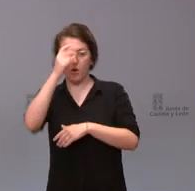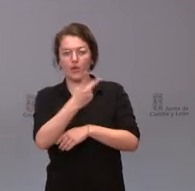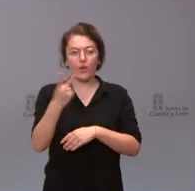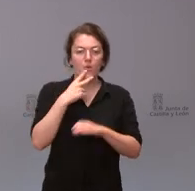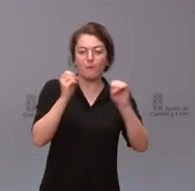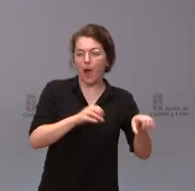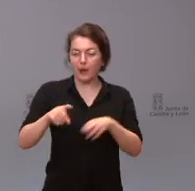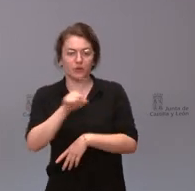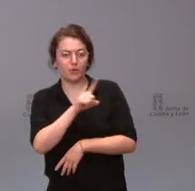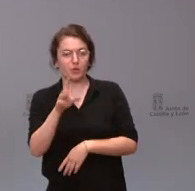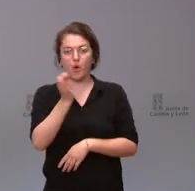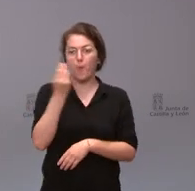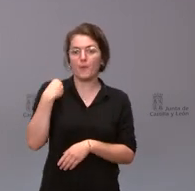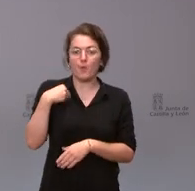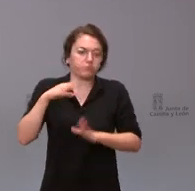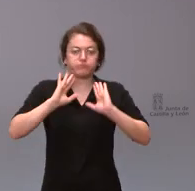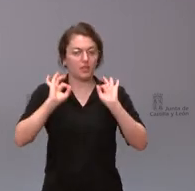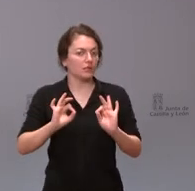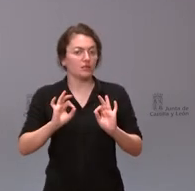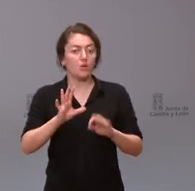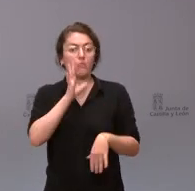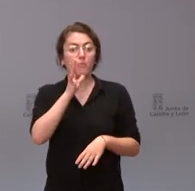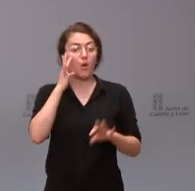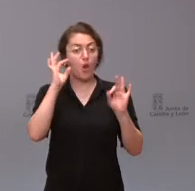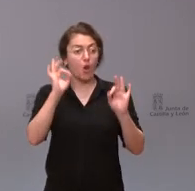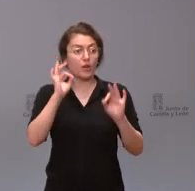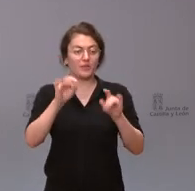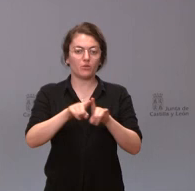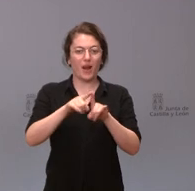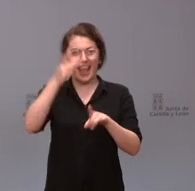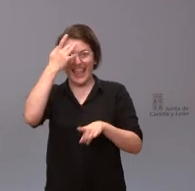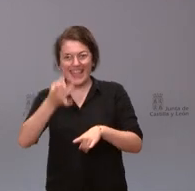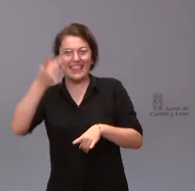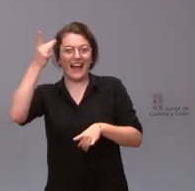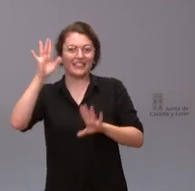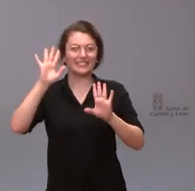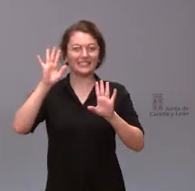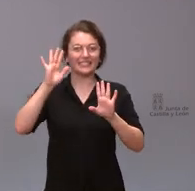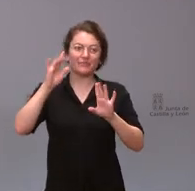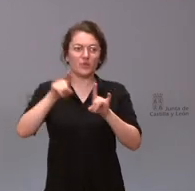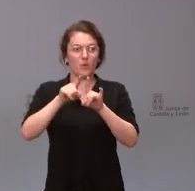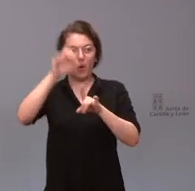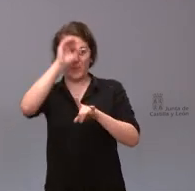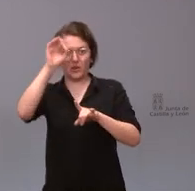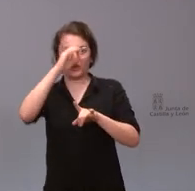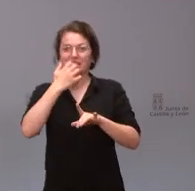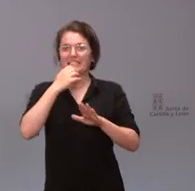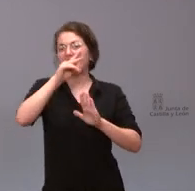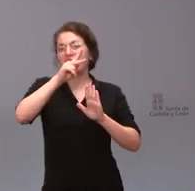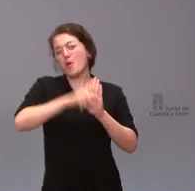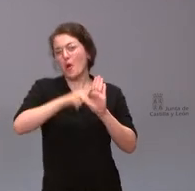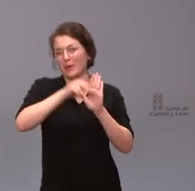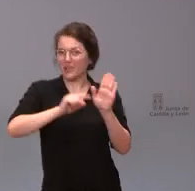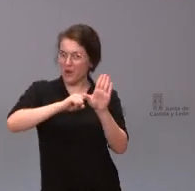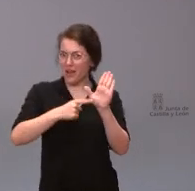en otro lugar lógicamente como es natural un ideario siempre en el contexto de lo que es la normativa vigente y a partir de ahí